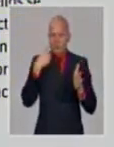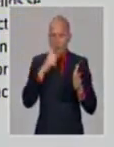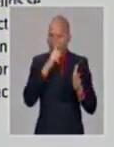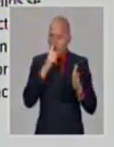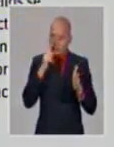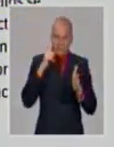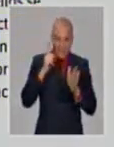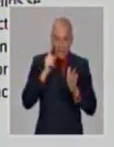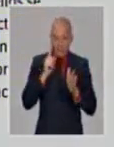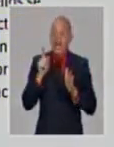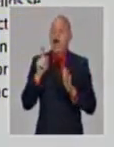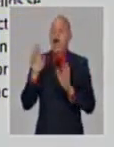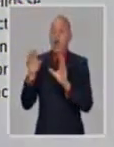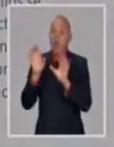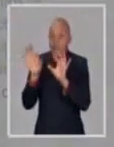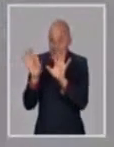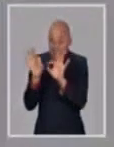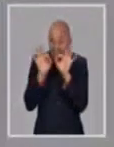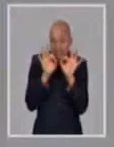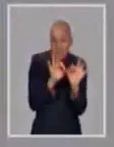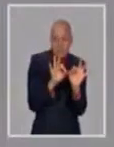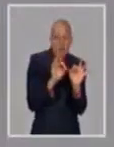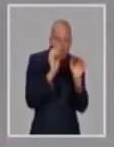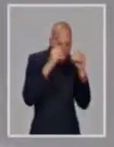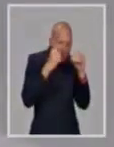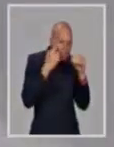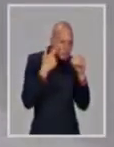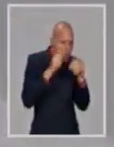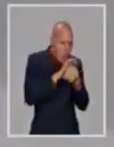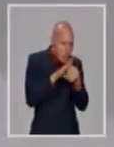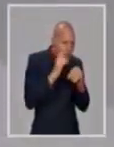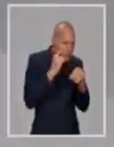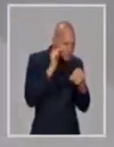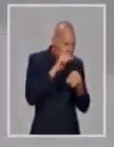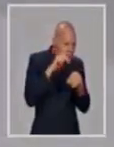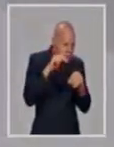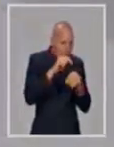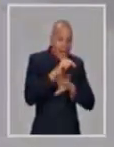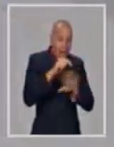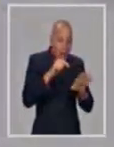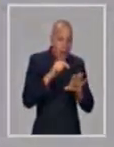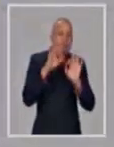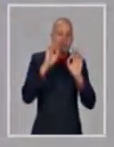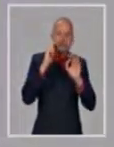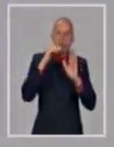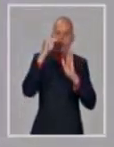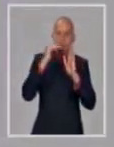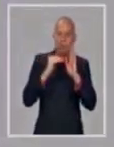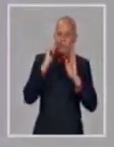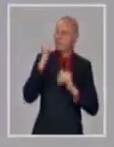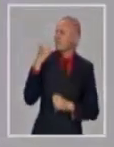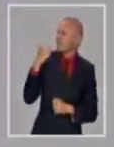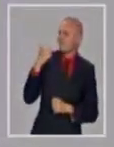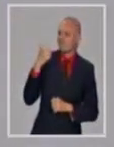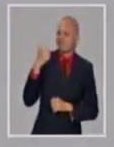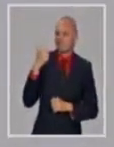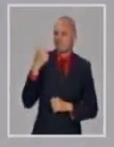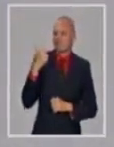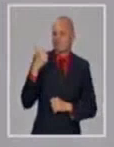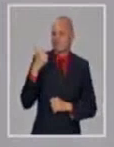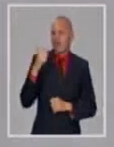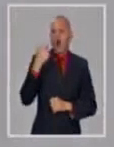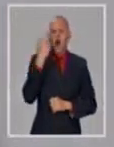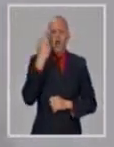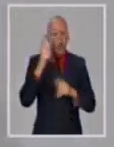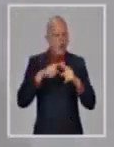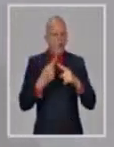colores marcan las diferentes variantes y patrones. decir, que hubo una entrada, hubo una entrada